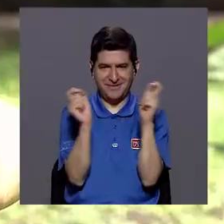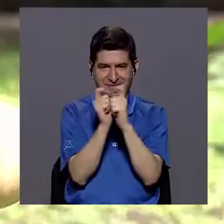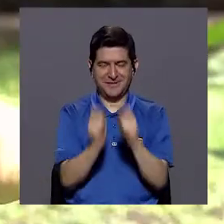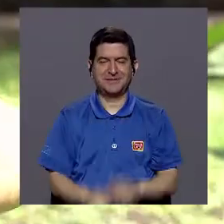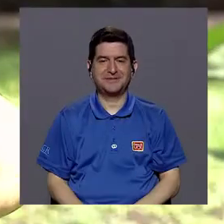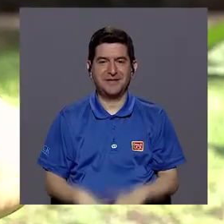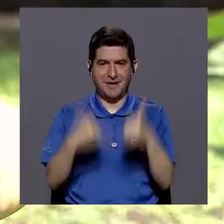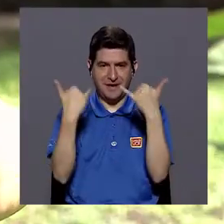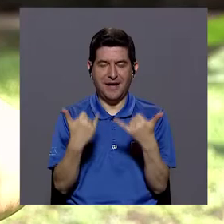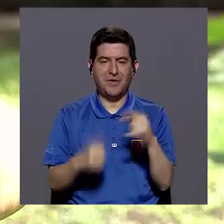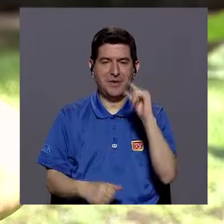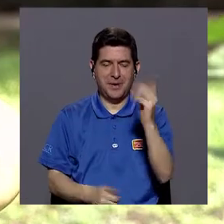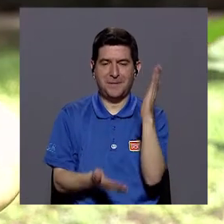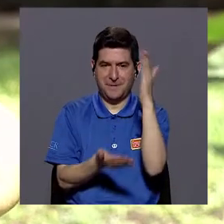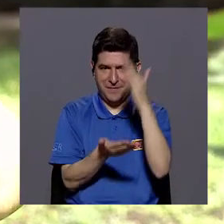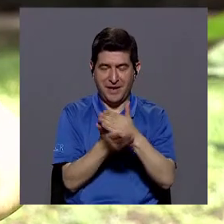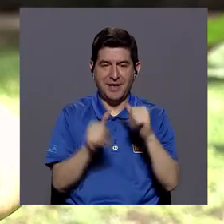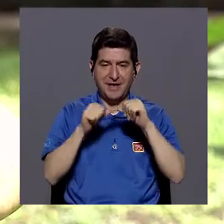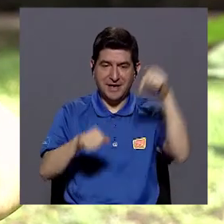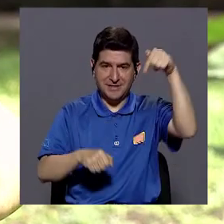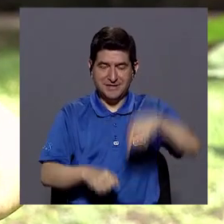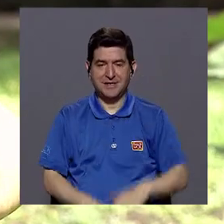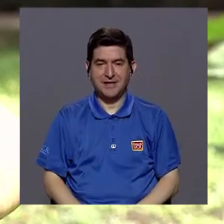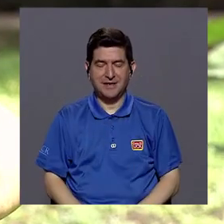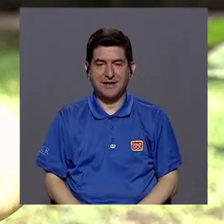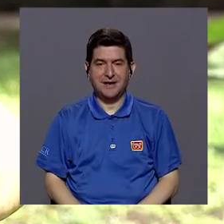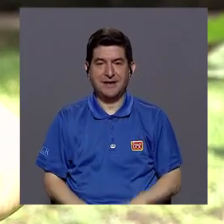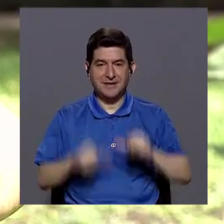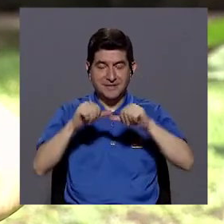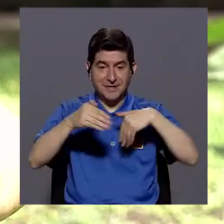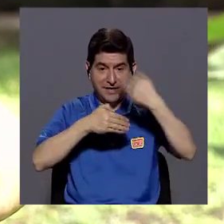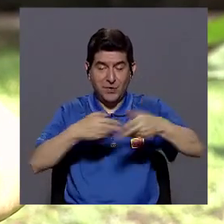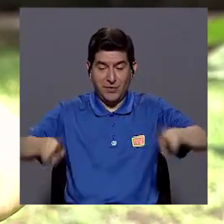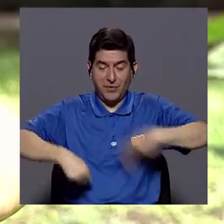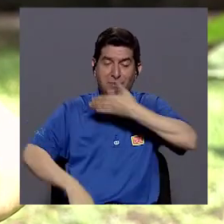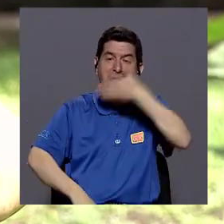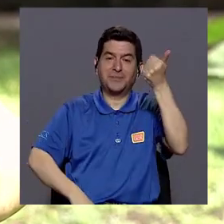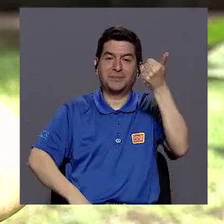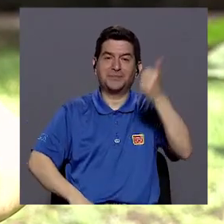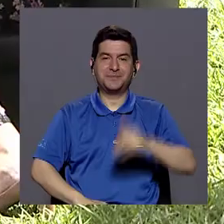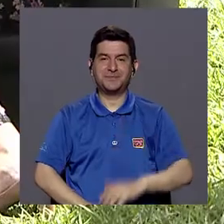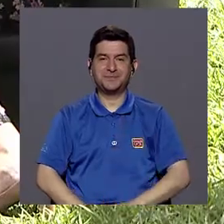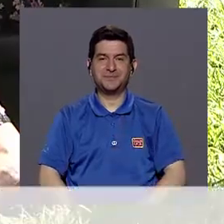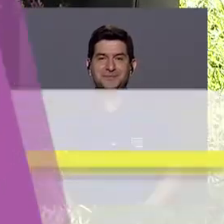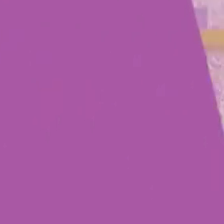Bueno, y vamos a hacer una pequeña pausa, quédese con nosotros y ya regresamos con más de Vivir Mejor.